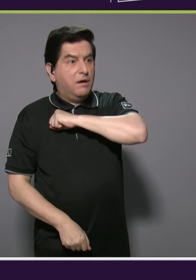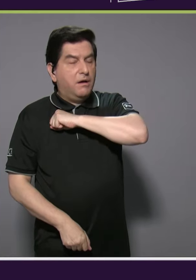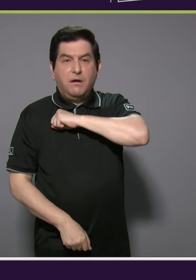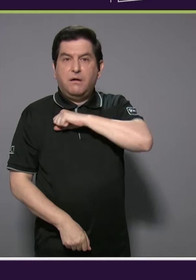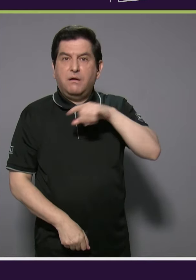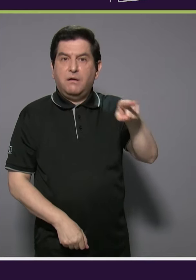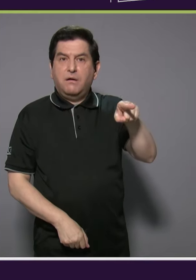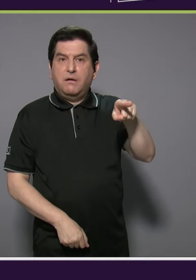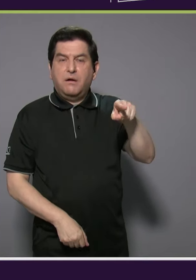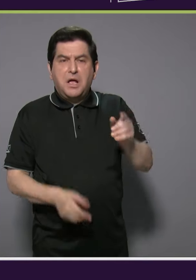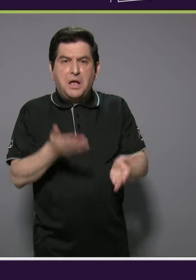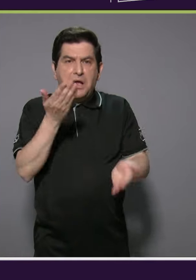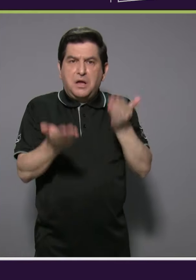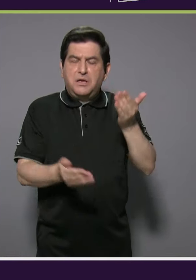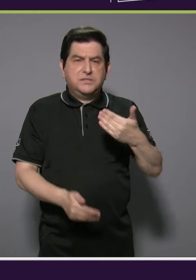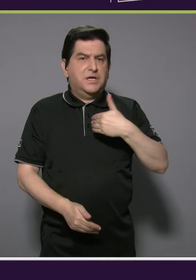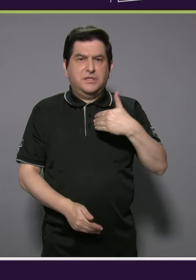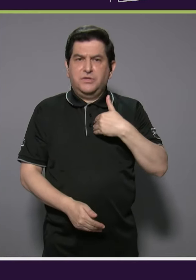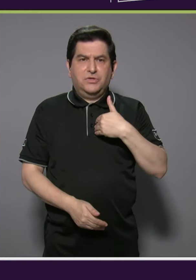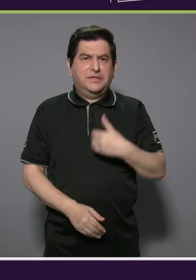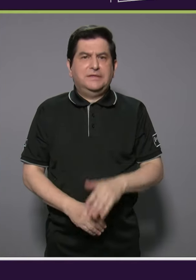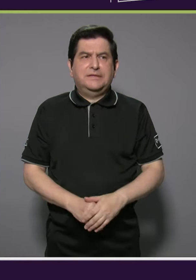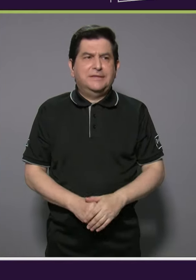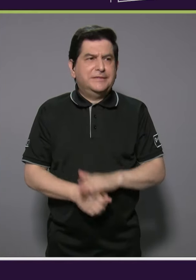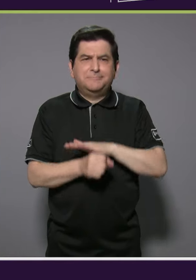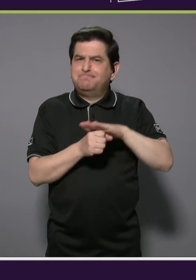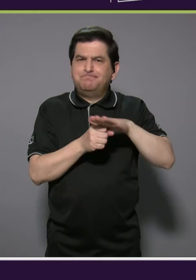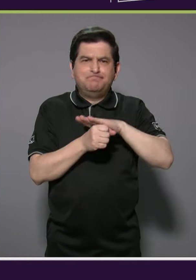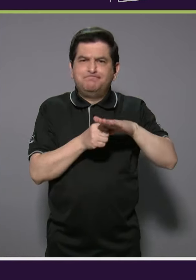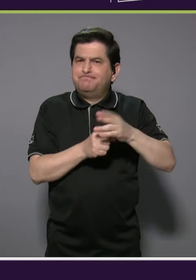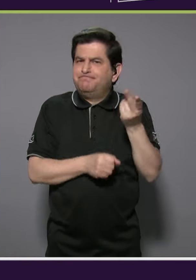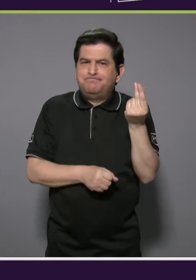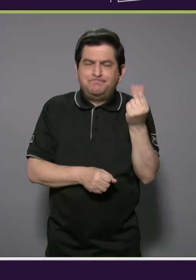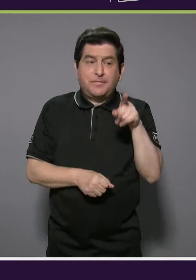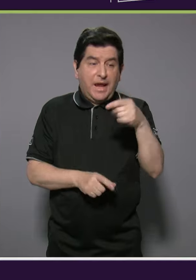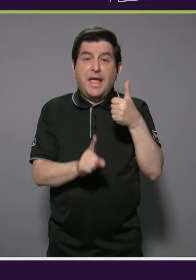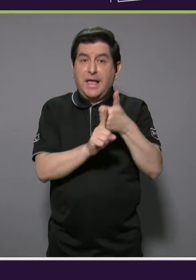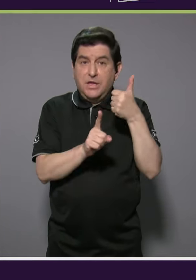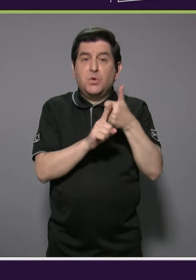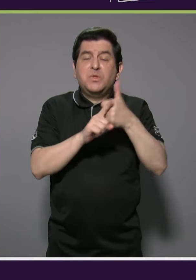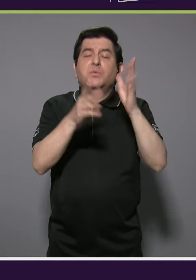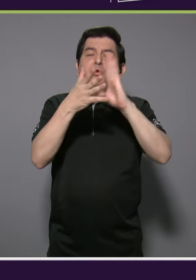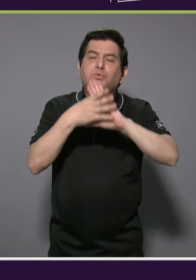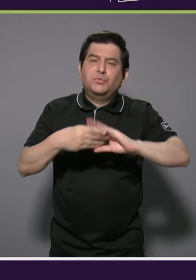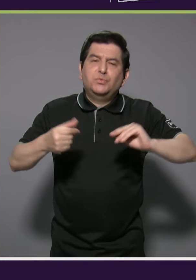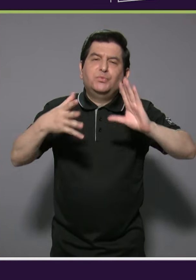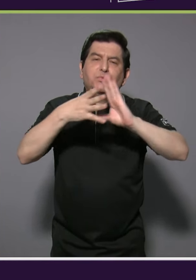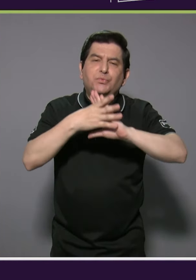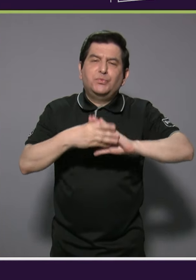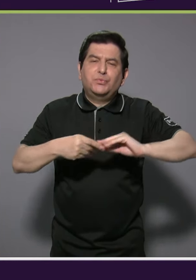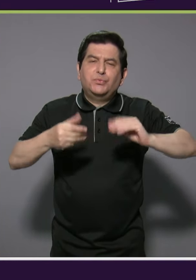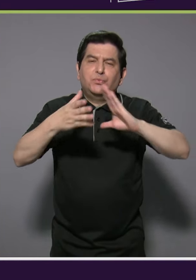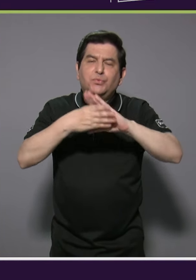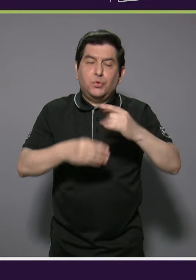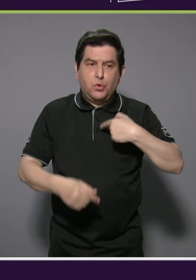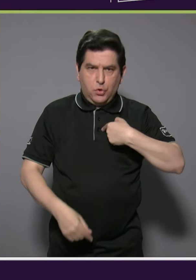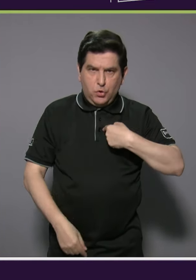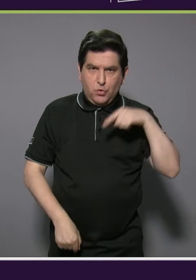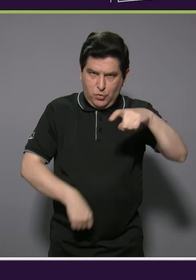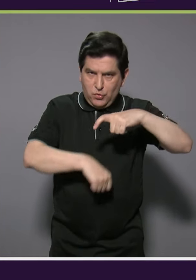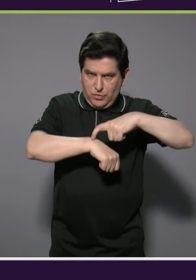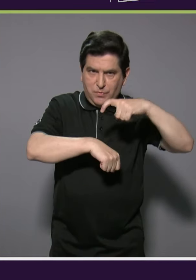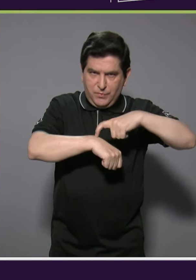tal vez no les llega suficiente dinero, ellos mismos le empiezan a contar y ahí es donde uno